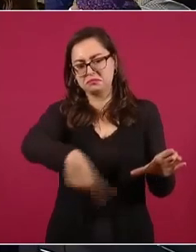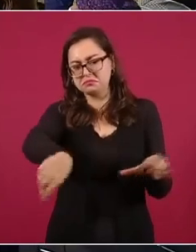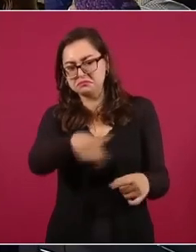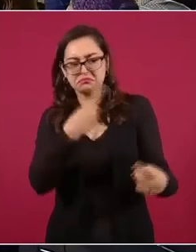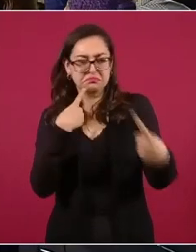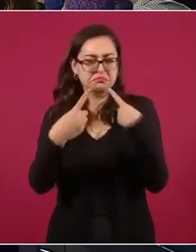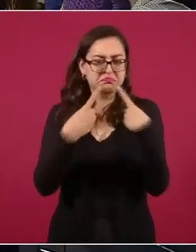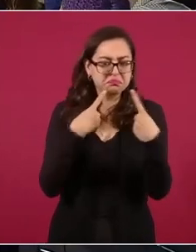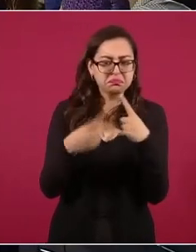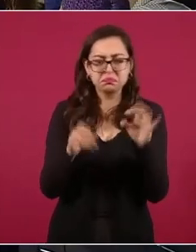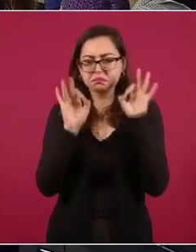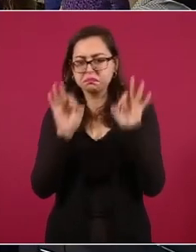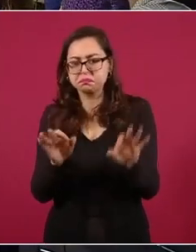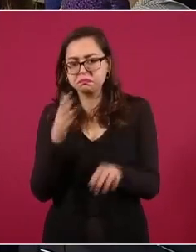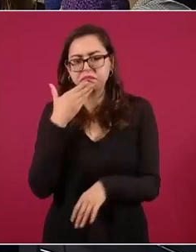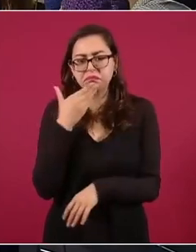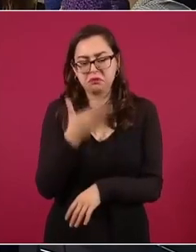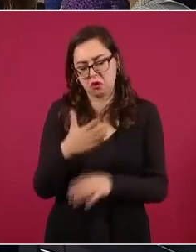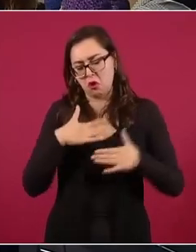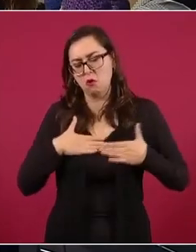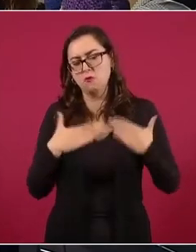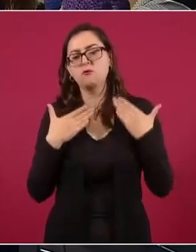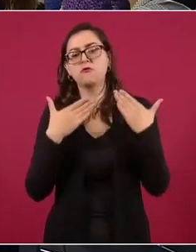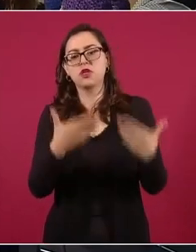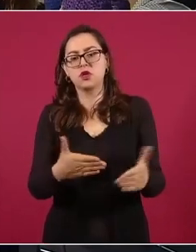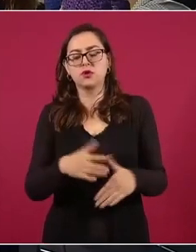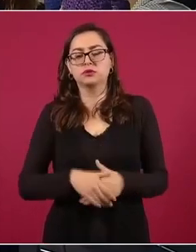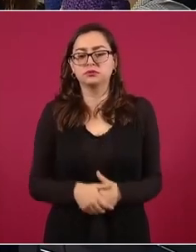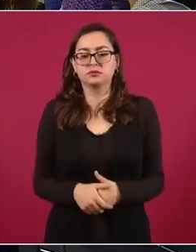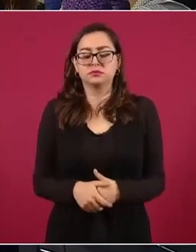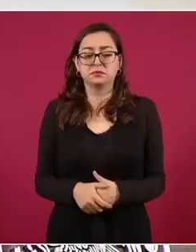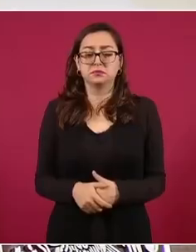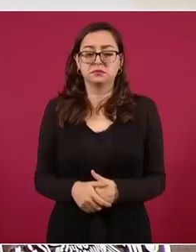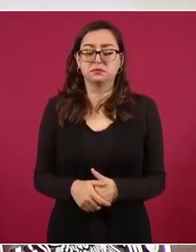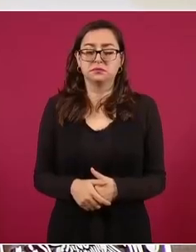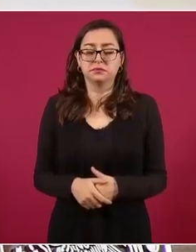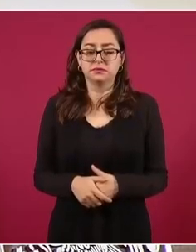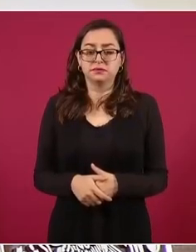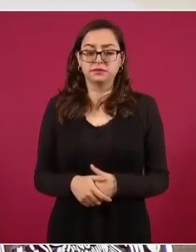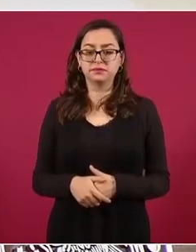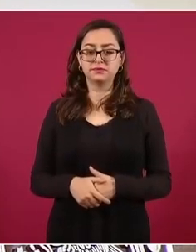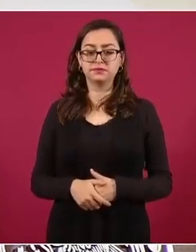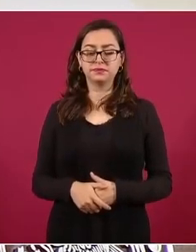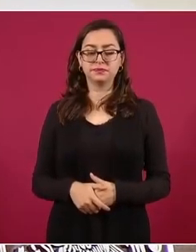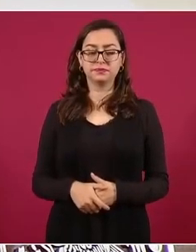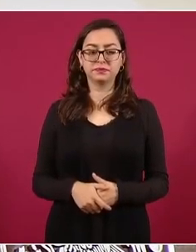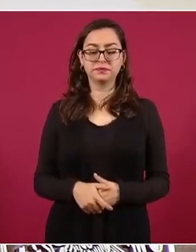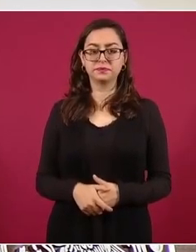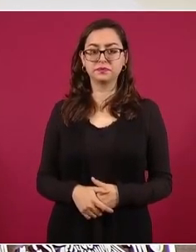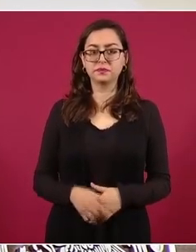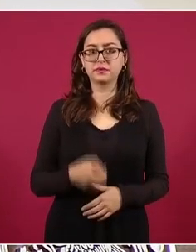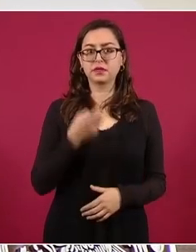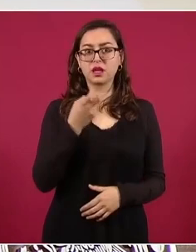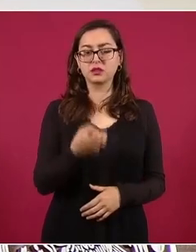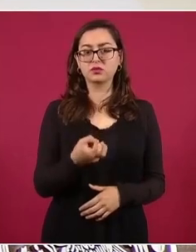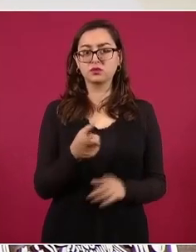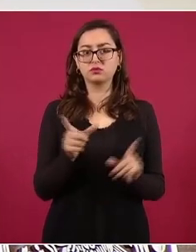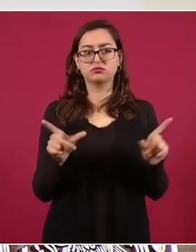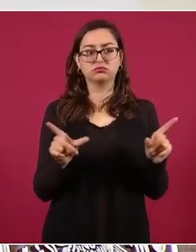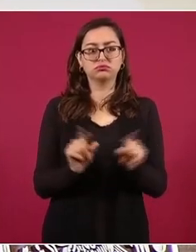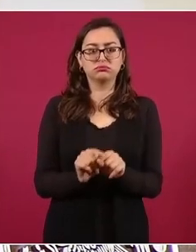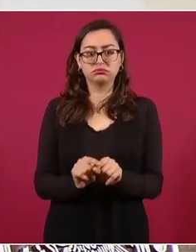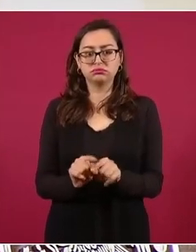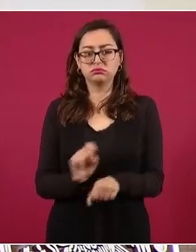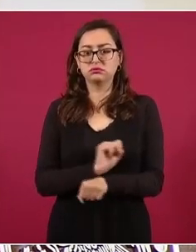eso, la posibilidad de llevar a